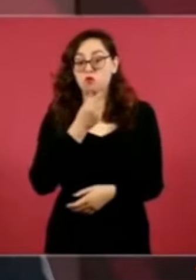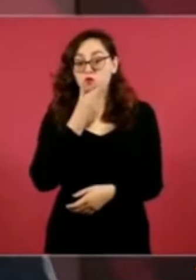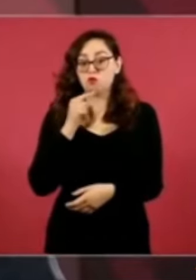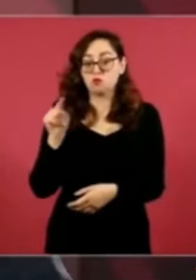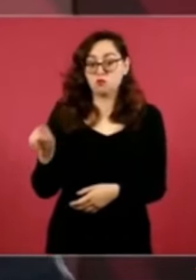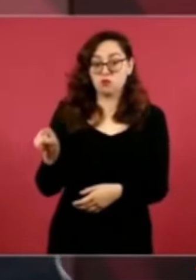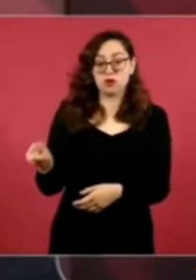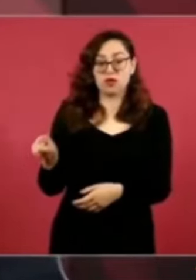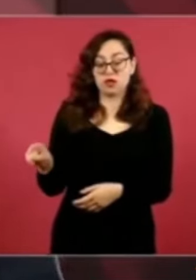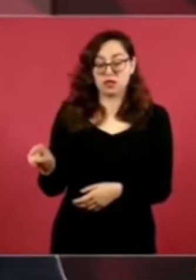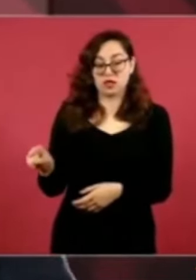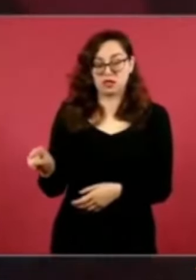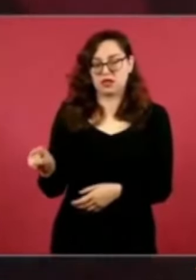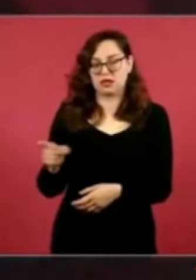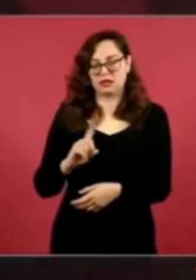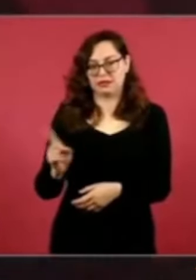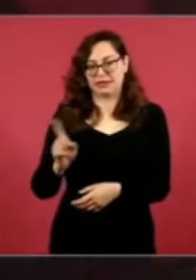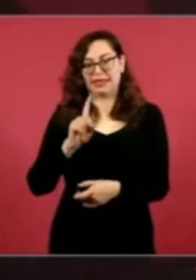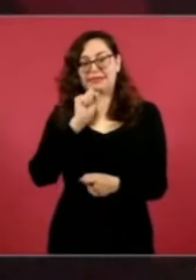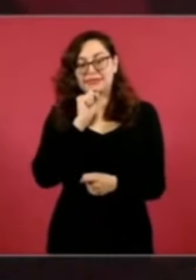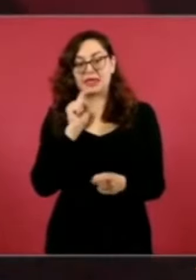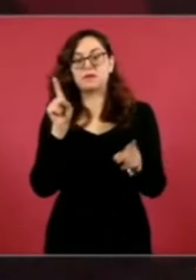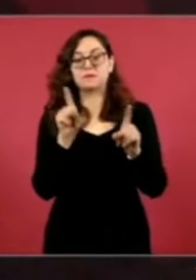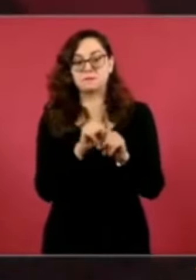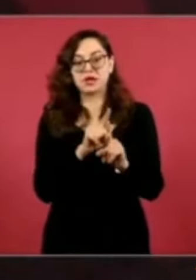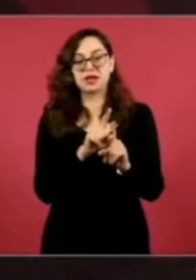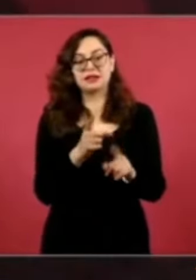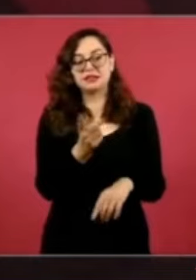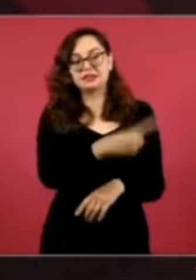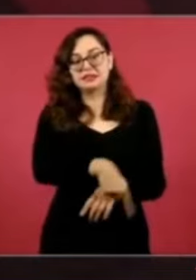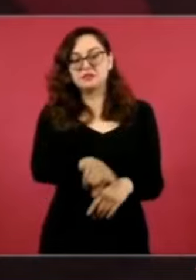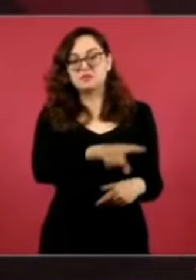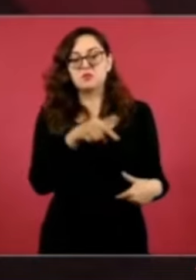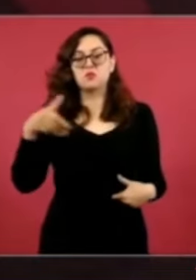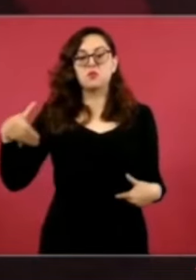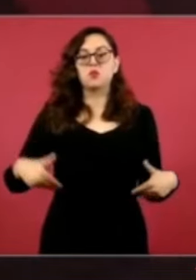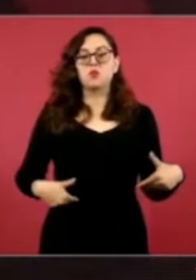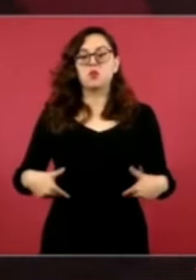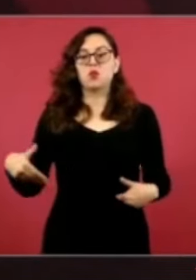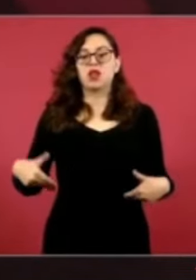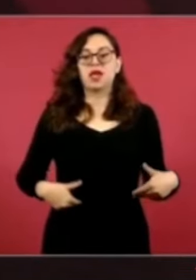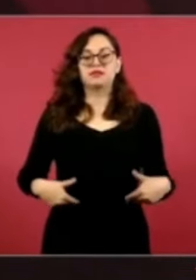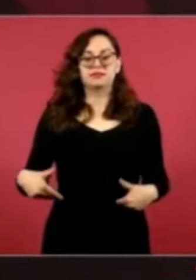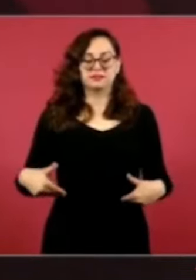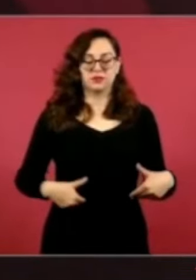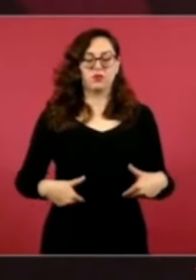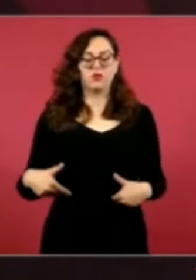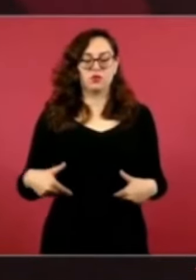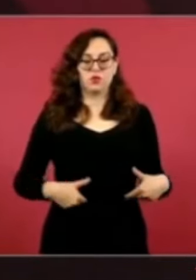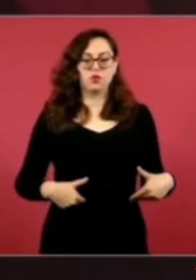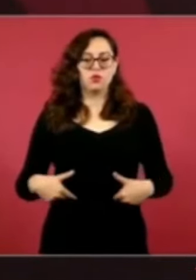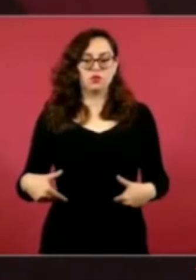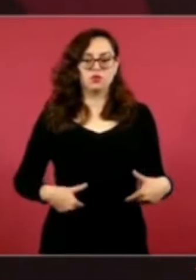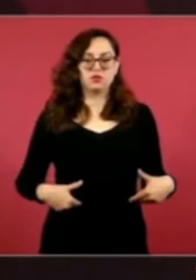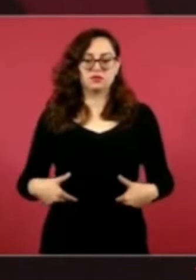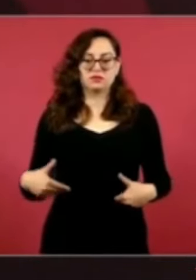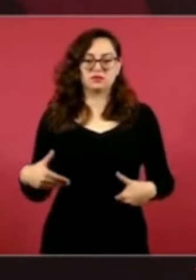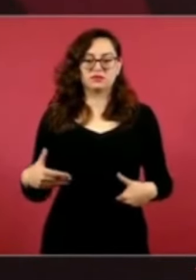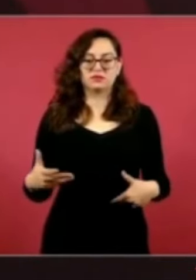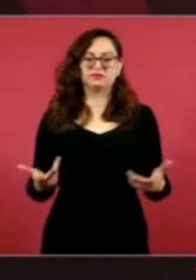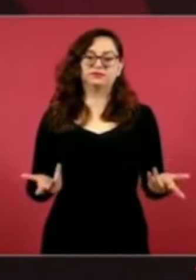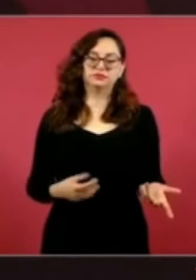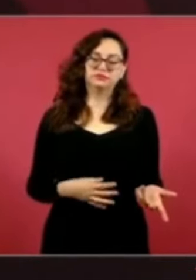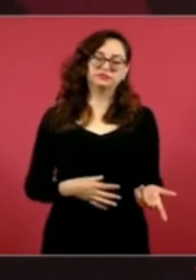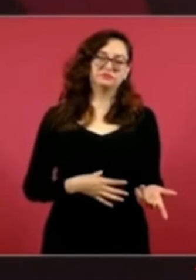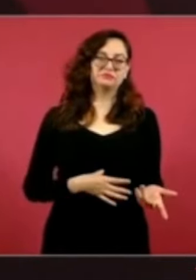debe de estar molestando algo más.